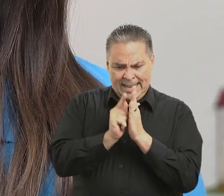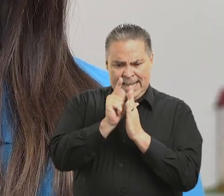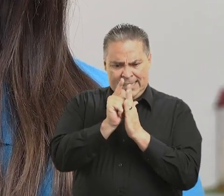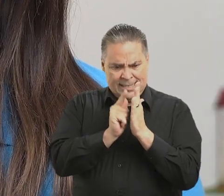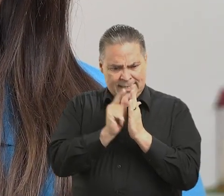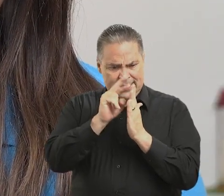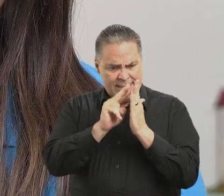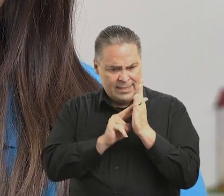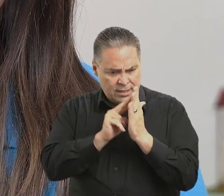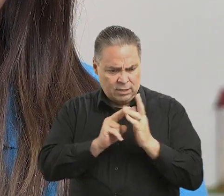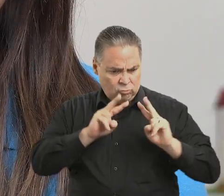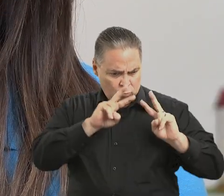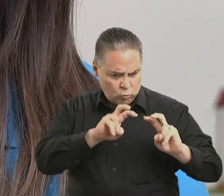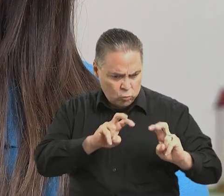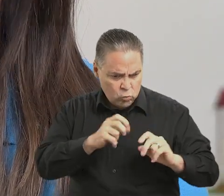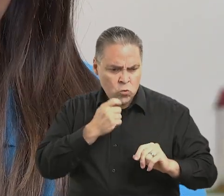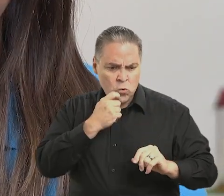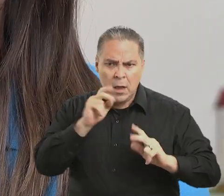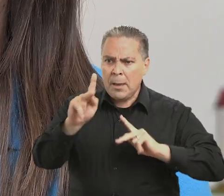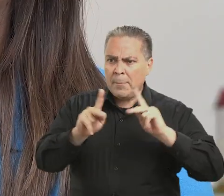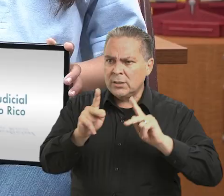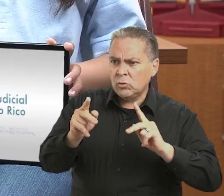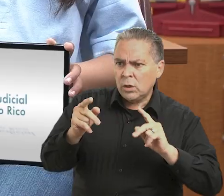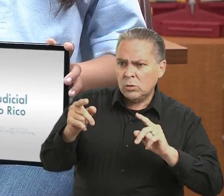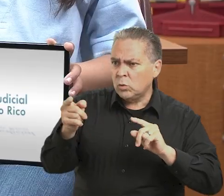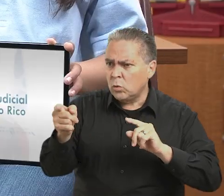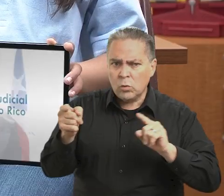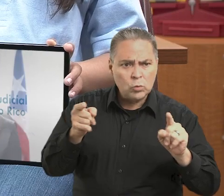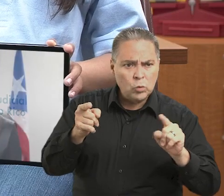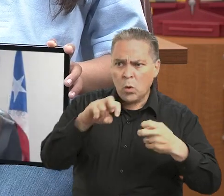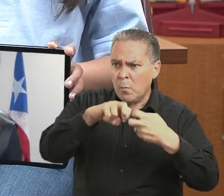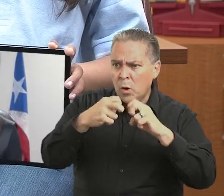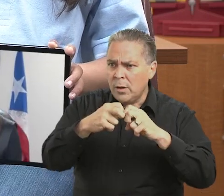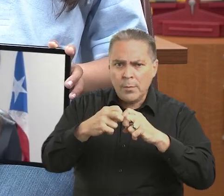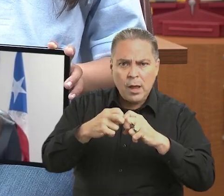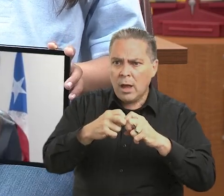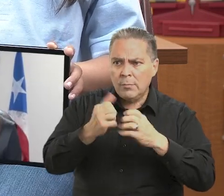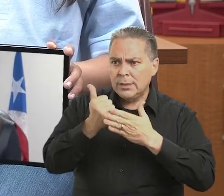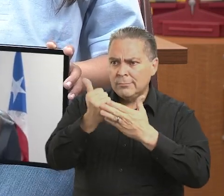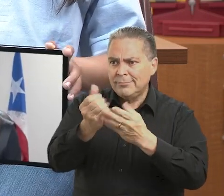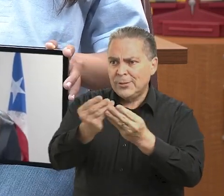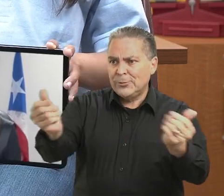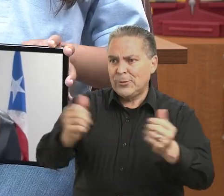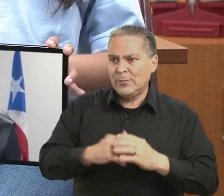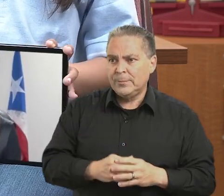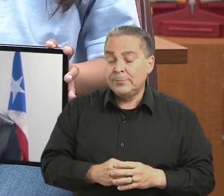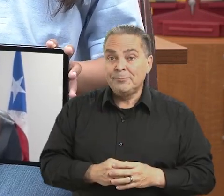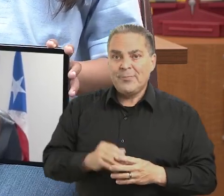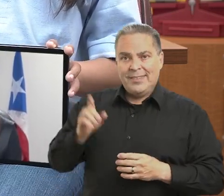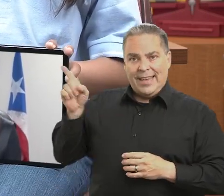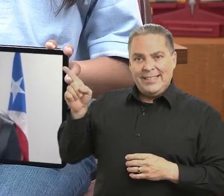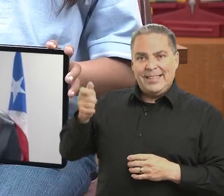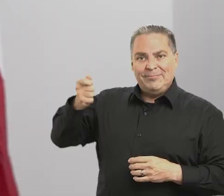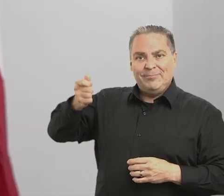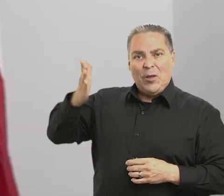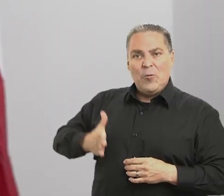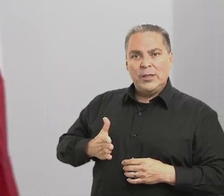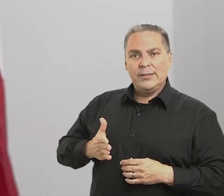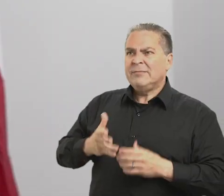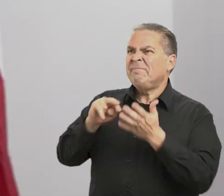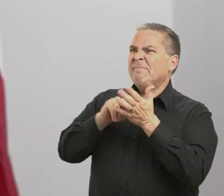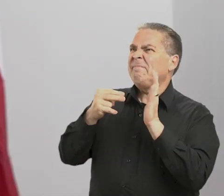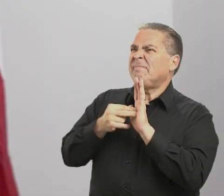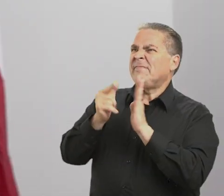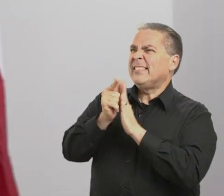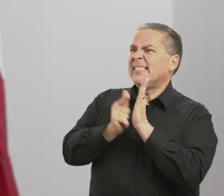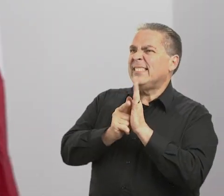las personas a resolver conflictos. Ella es una jueza. Jueza, ¿qué son las leyes? Las